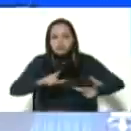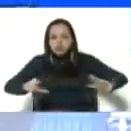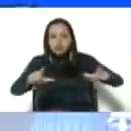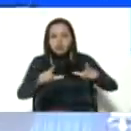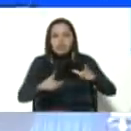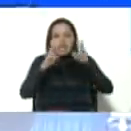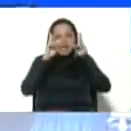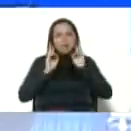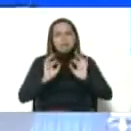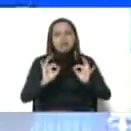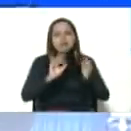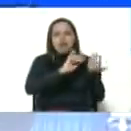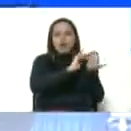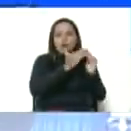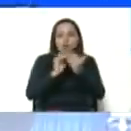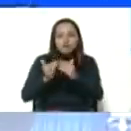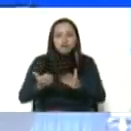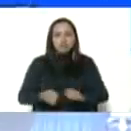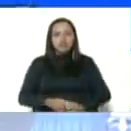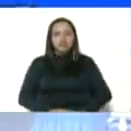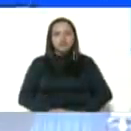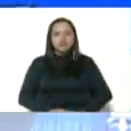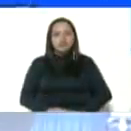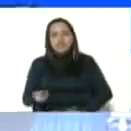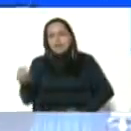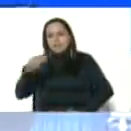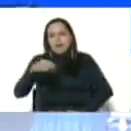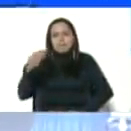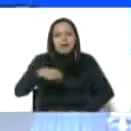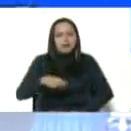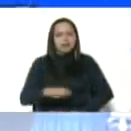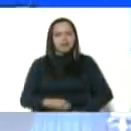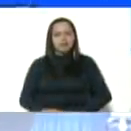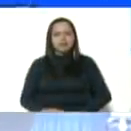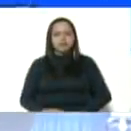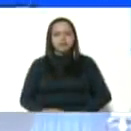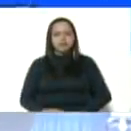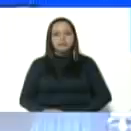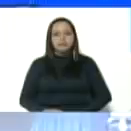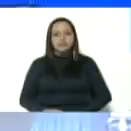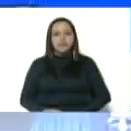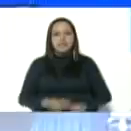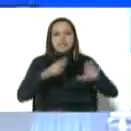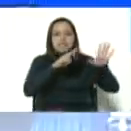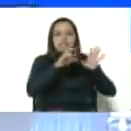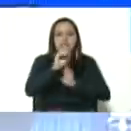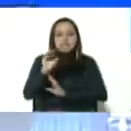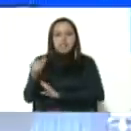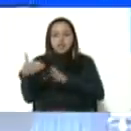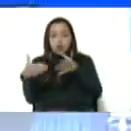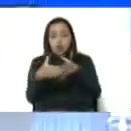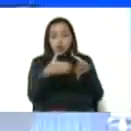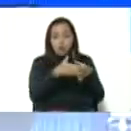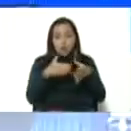limpieza de la comunidad y mucho más allá. 700 brigadas